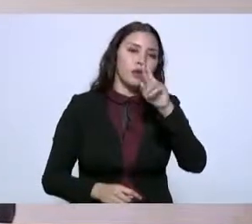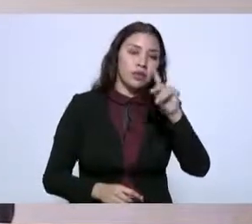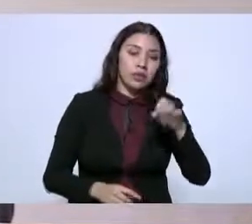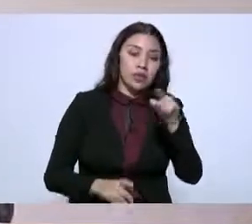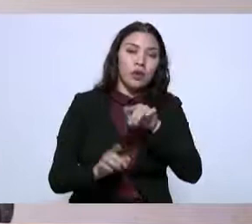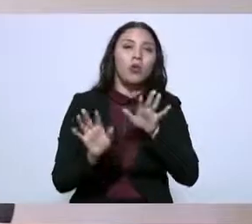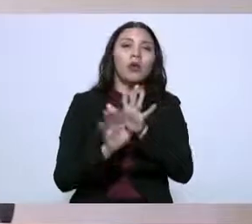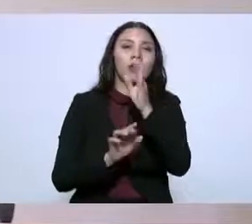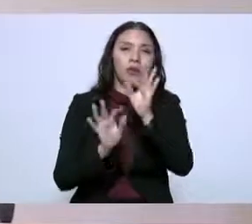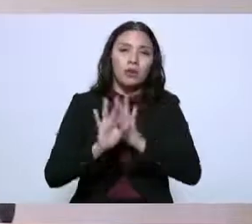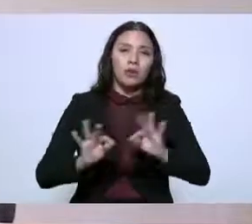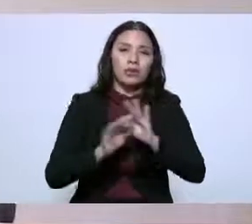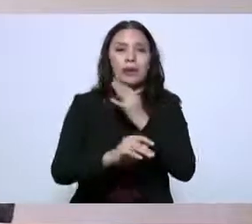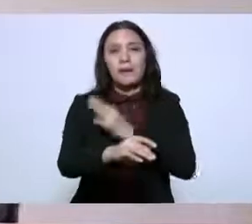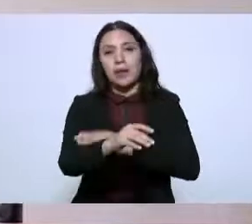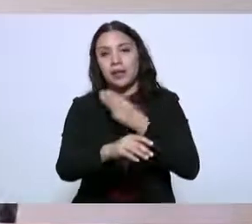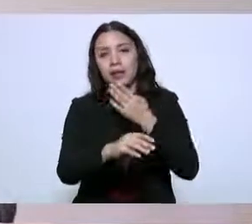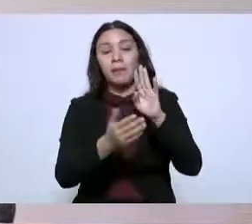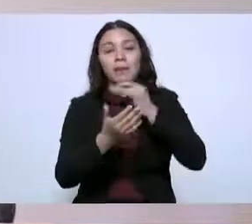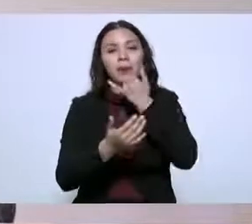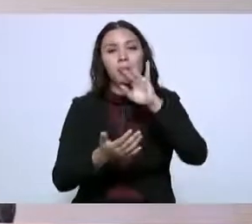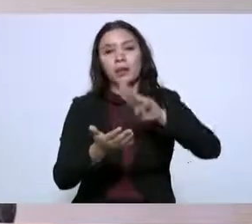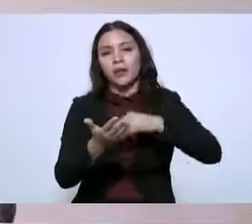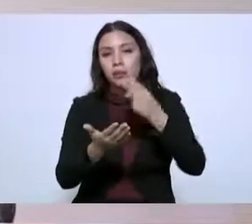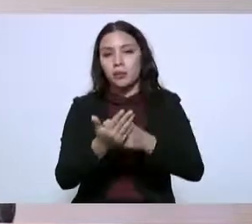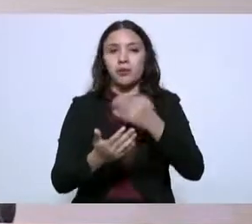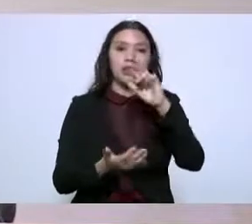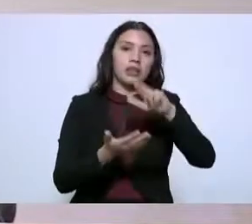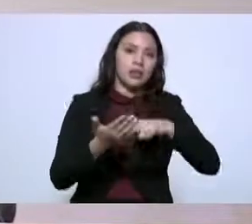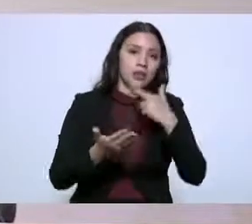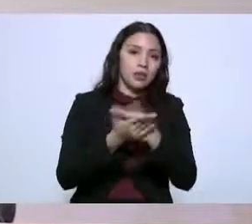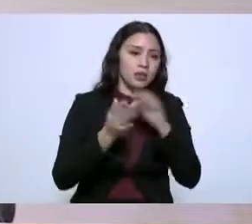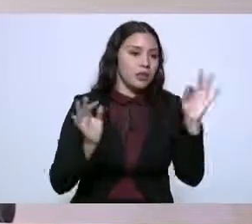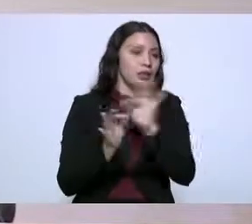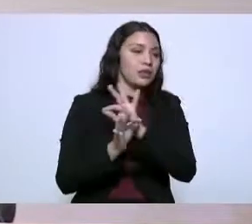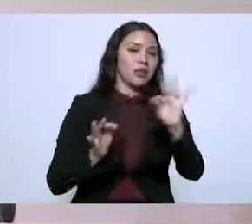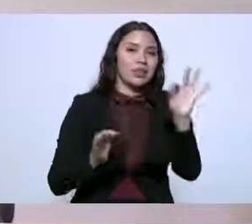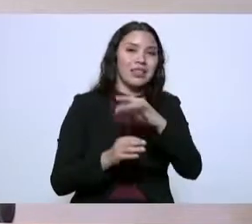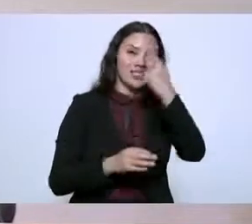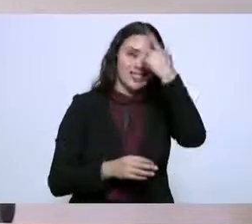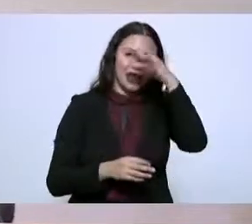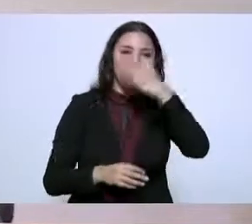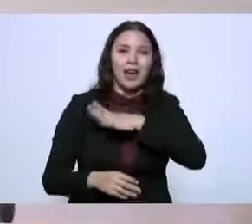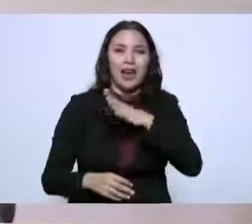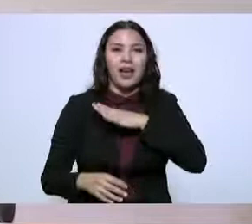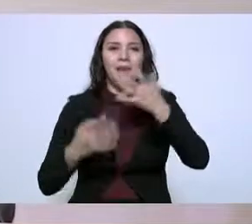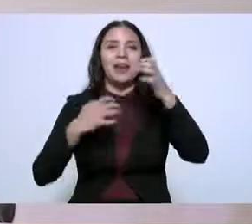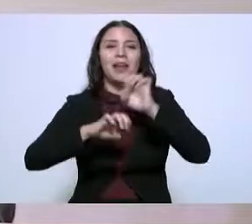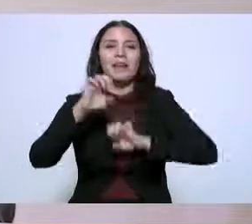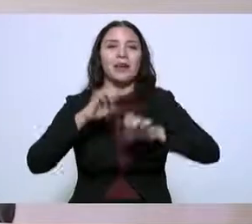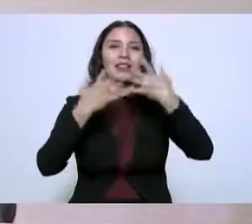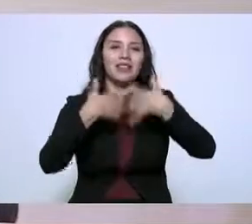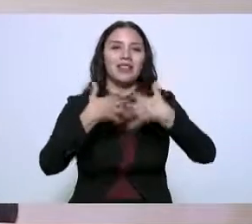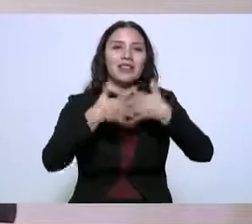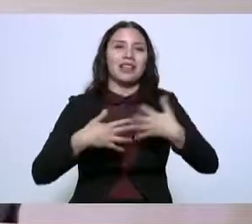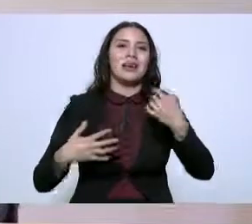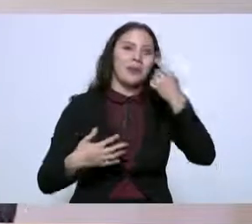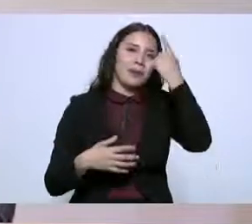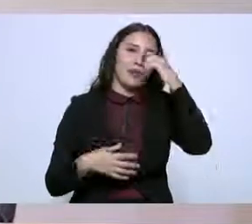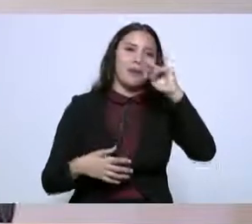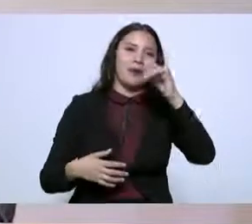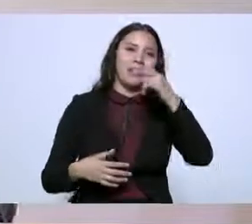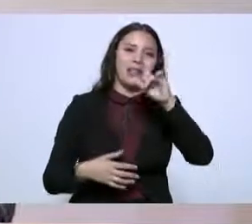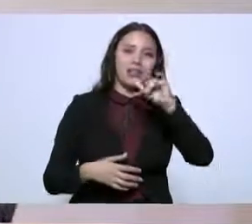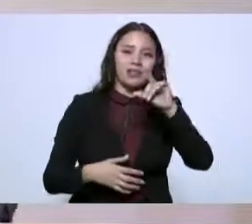prioritaria como es entre Marta Moros y Reynosa y los campos que se tienen ahí de maquiladora y de industria de transformación para la